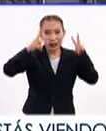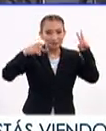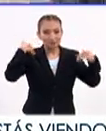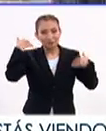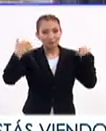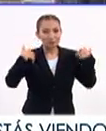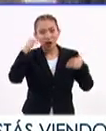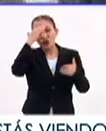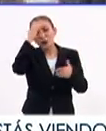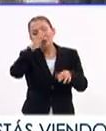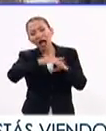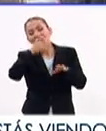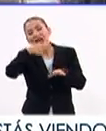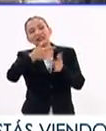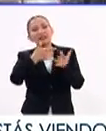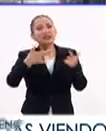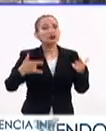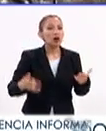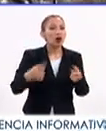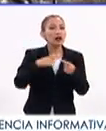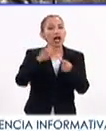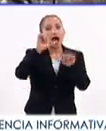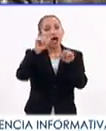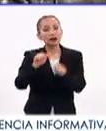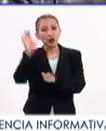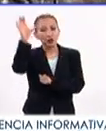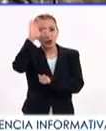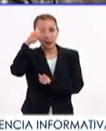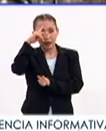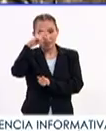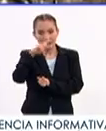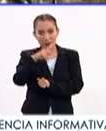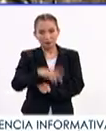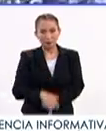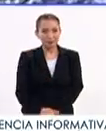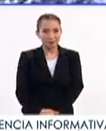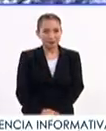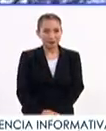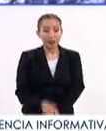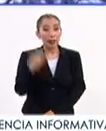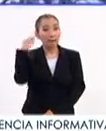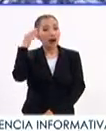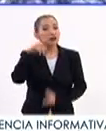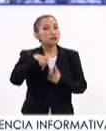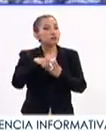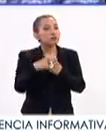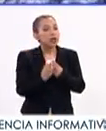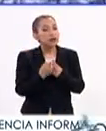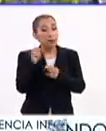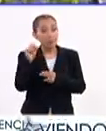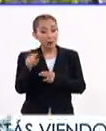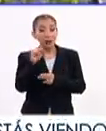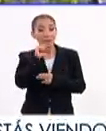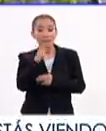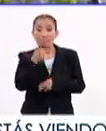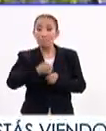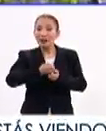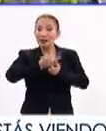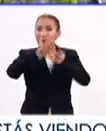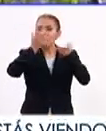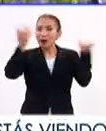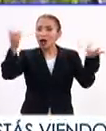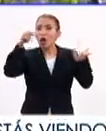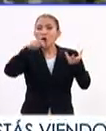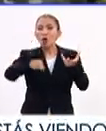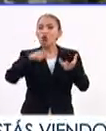disfrutar para conocer más sobre la historia, el arte y la cultura de nuestro país. Marzo comienza y con él llegará la primavera,